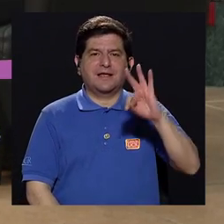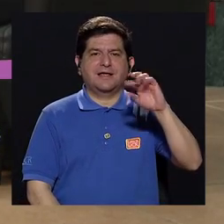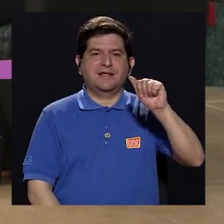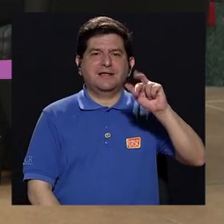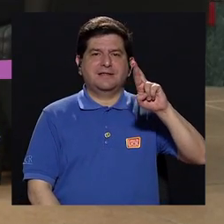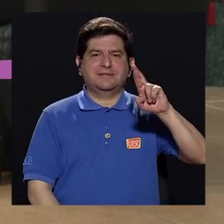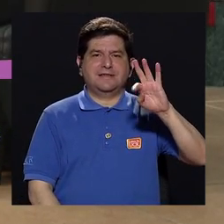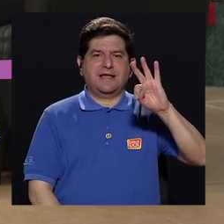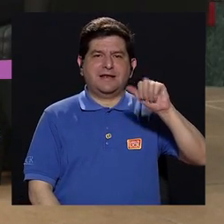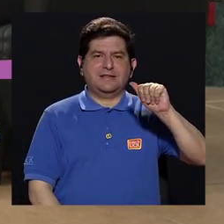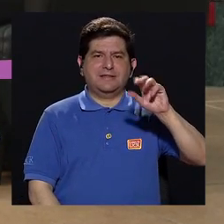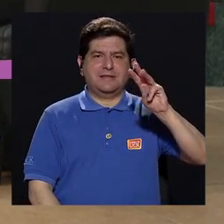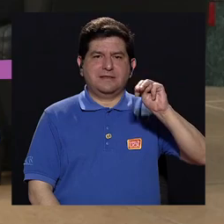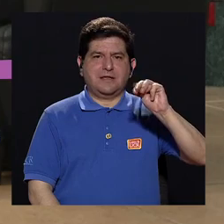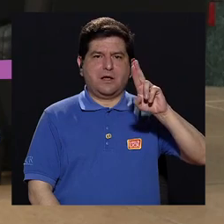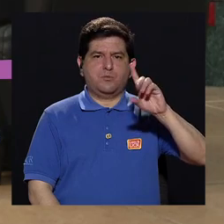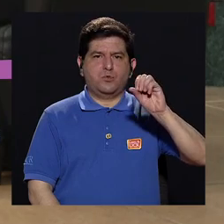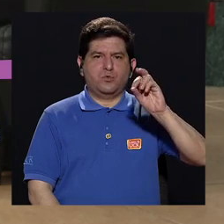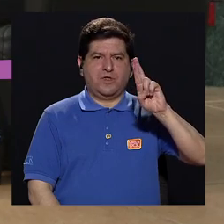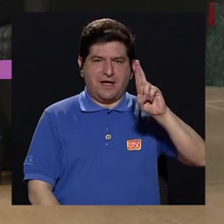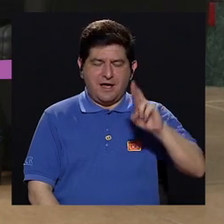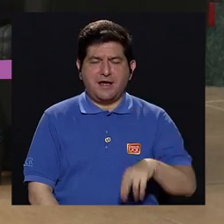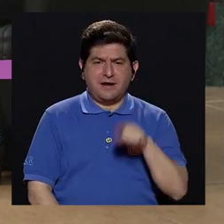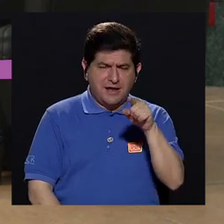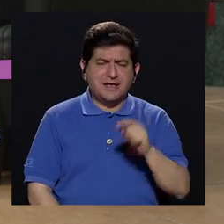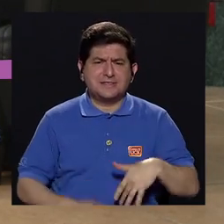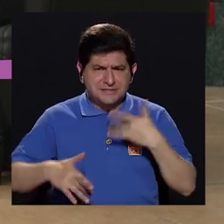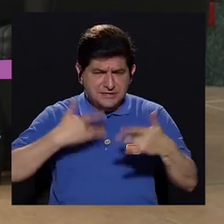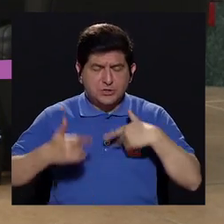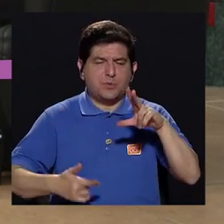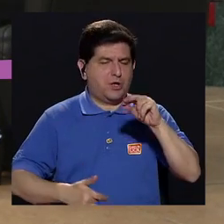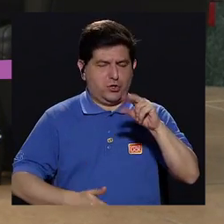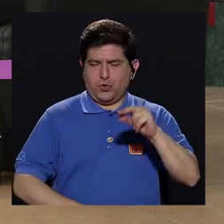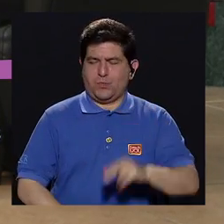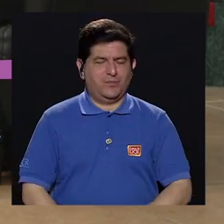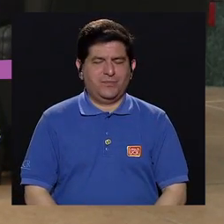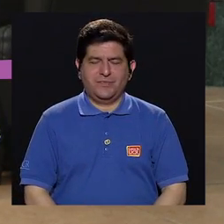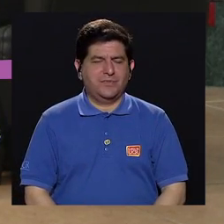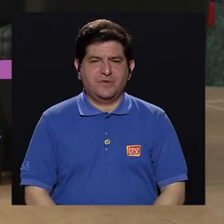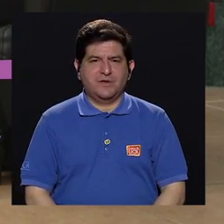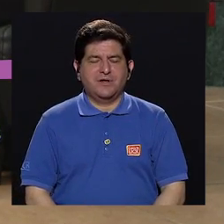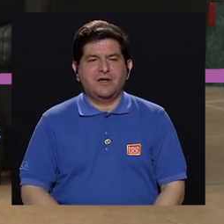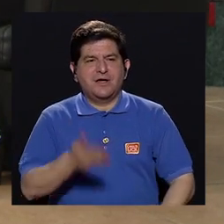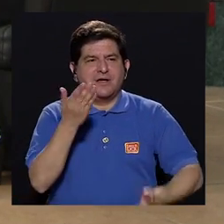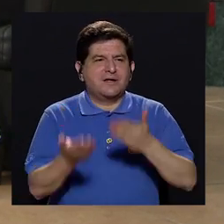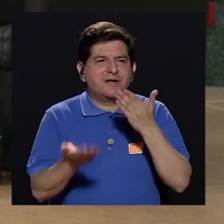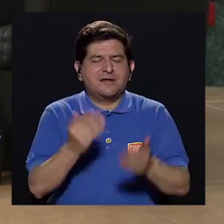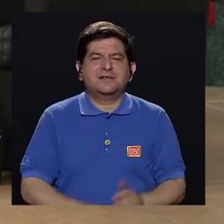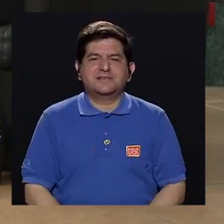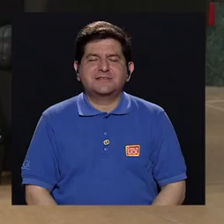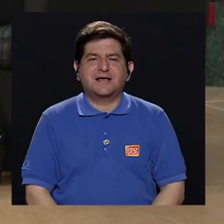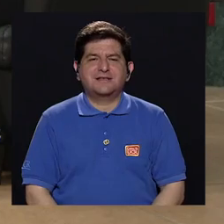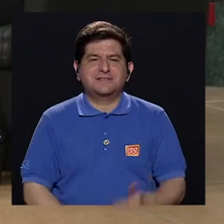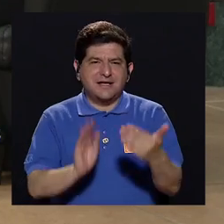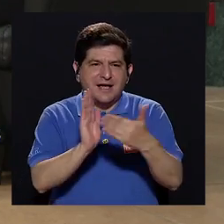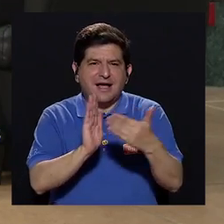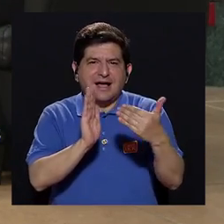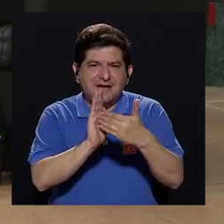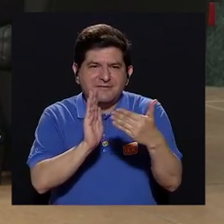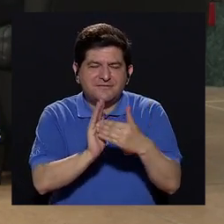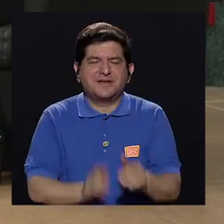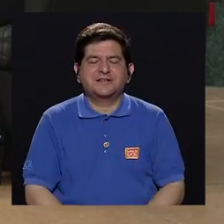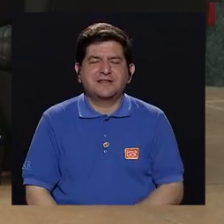¿Tartamudear, por ejemplo, es un síntoma de la afasia? No, más que bloqueos, ya sea tónicos o clónicos. Tónicos que me quede